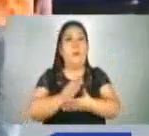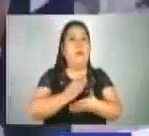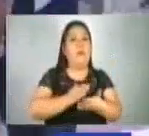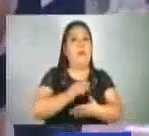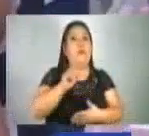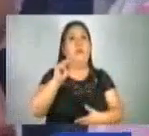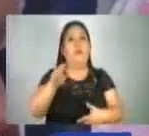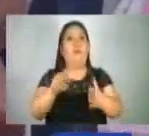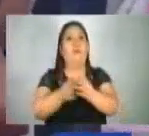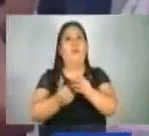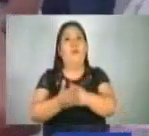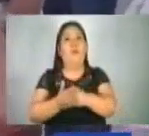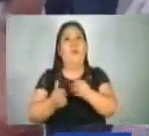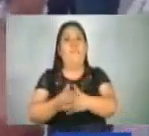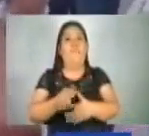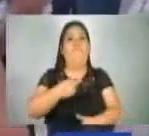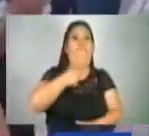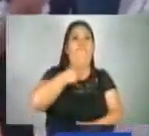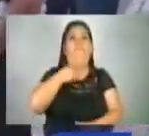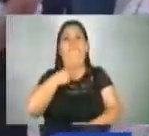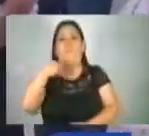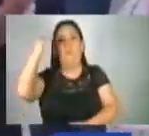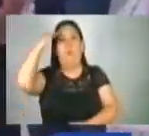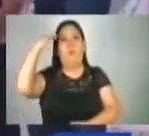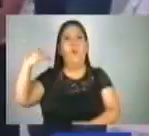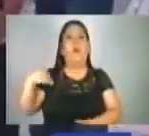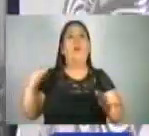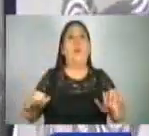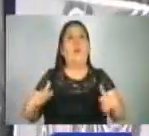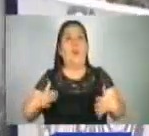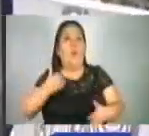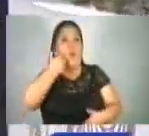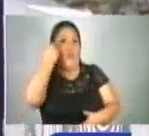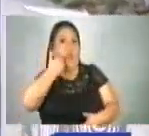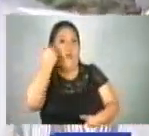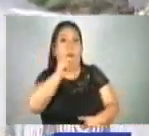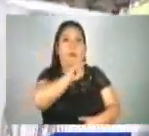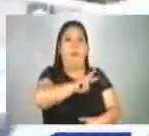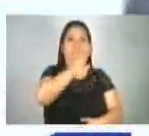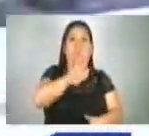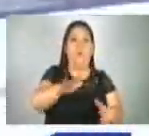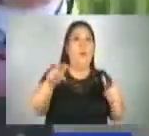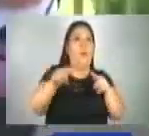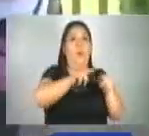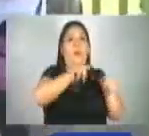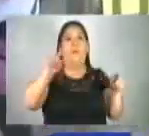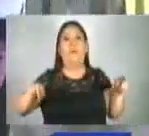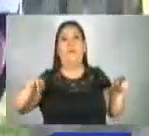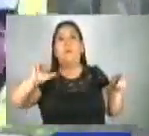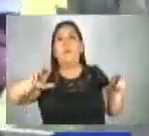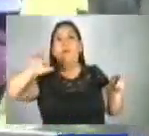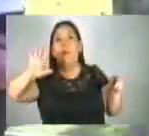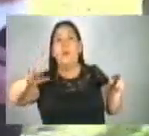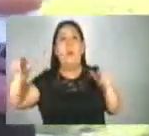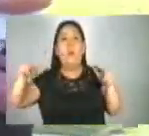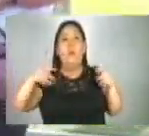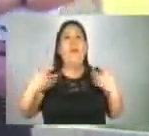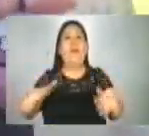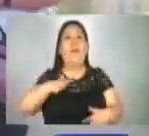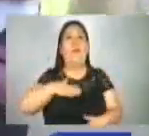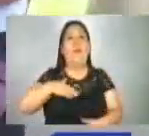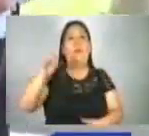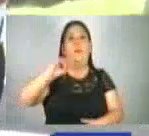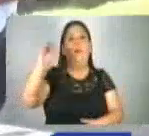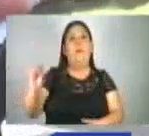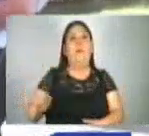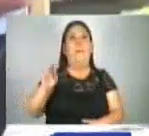de los problemas a los que deben enfrentarse las mujeres, sobre todo las jóvenes, entre los 25 a 34 años, quienes tienen un 25%